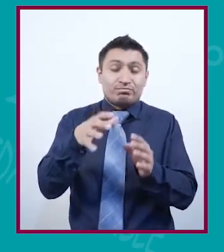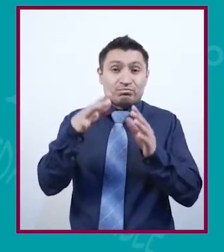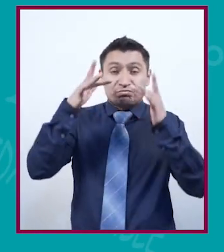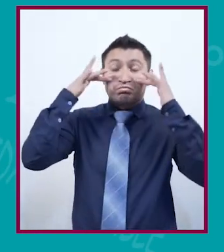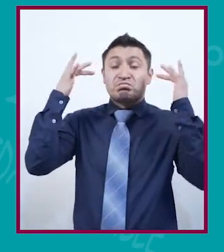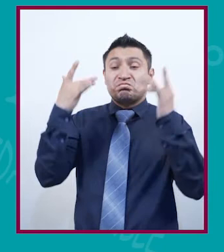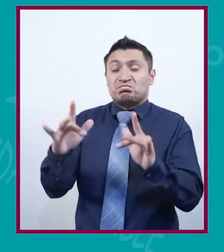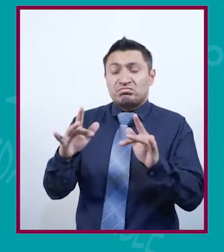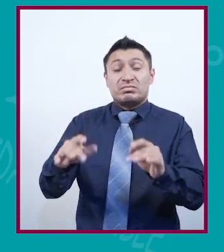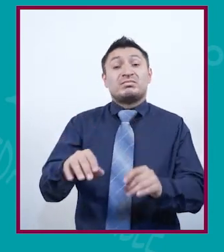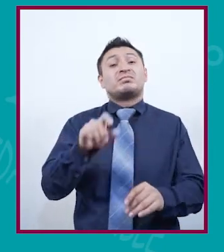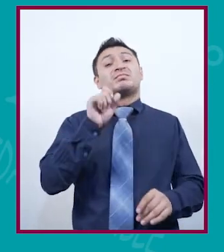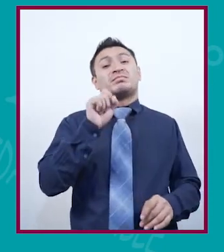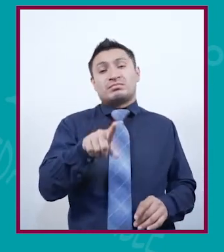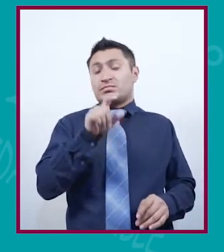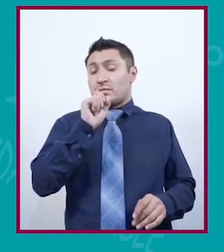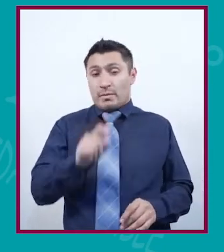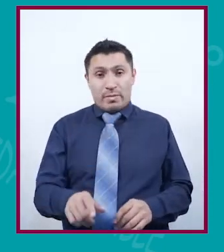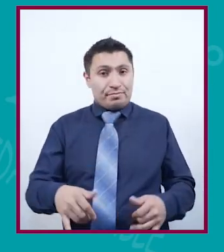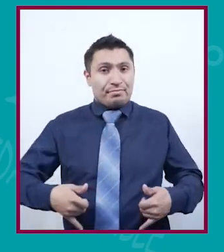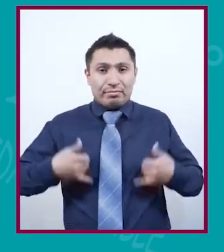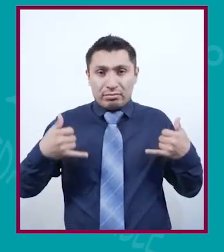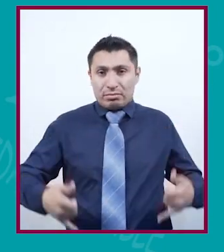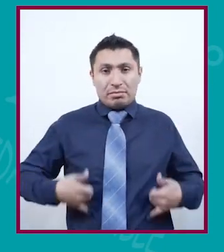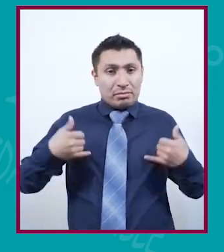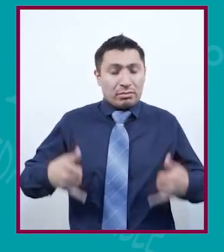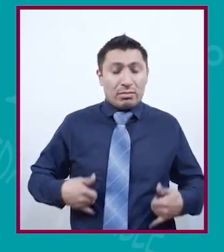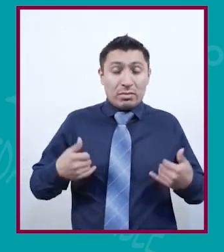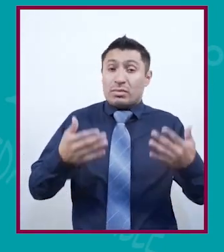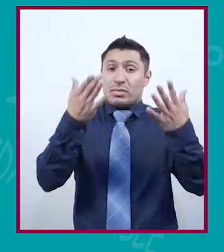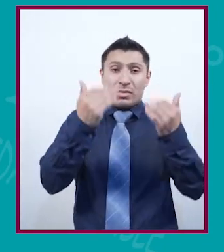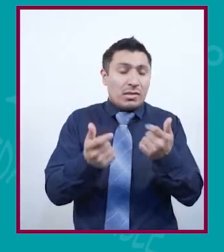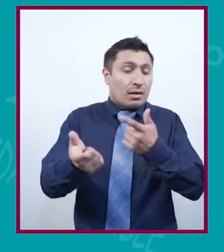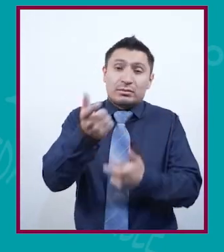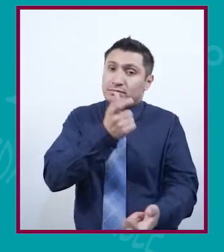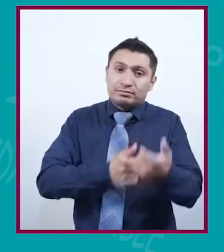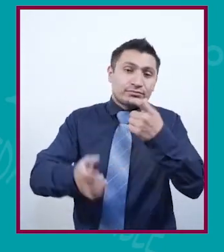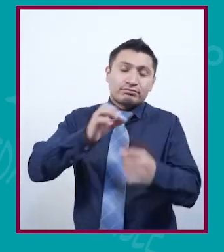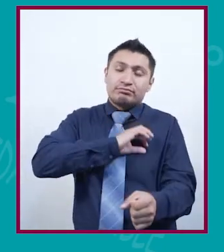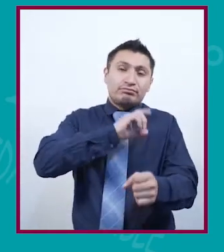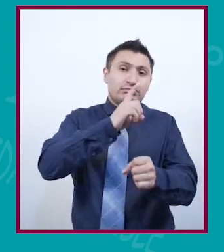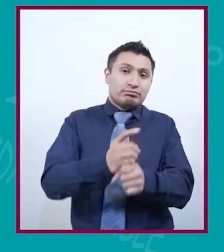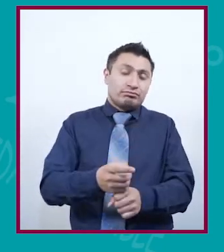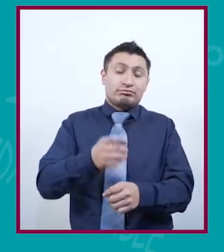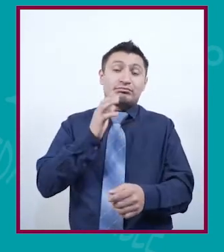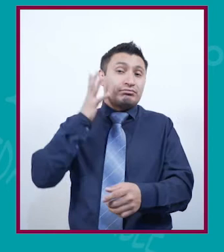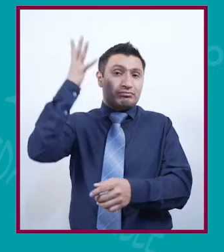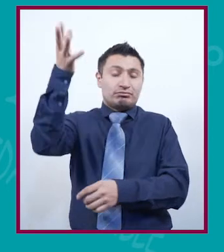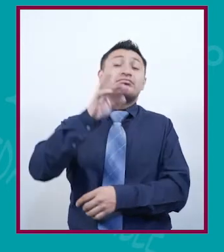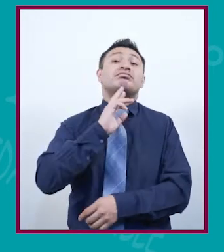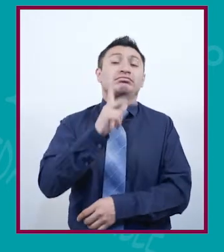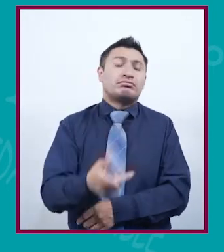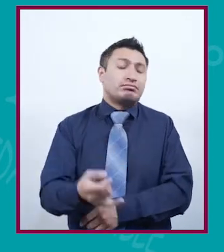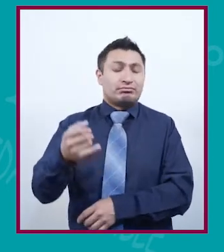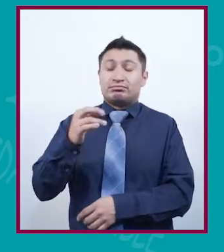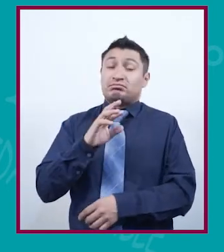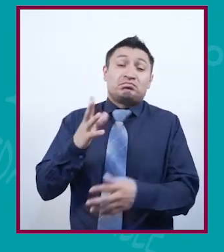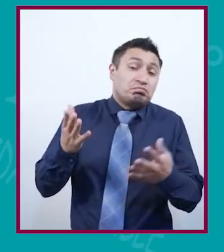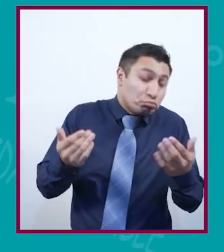escolar y a la continuidad. Inclusiva decepción por parte de los jóvenes a no tener o no percibir la posibilidad de un mejor.